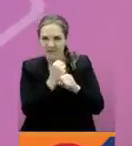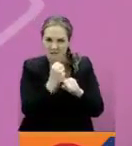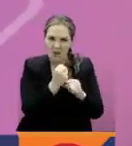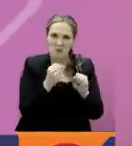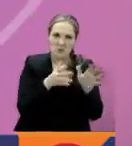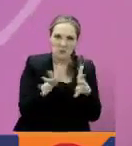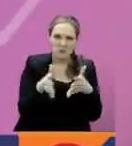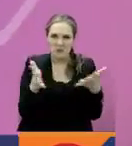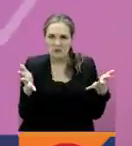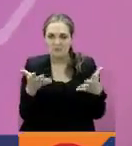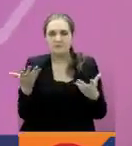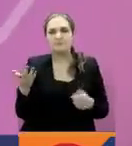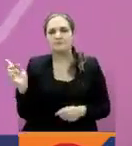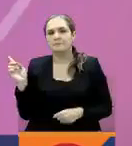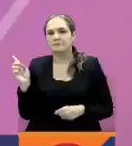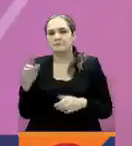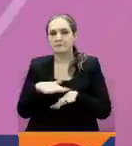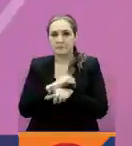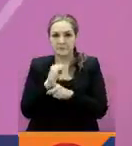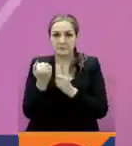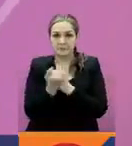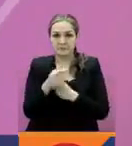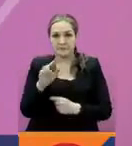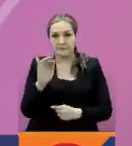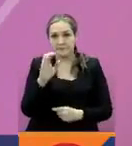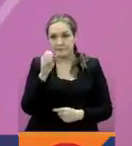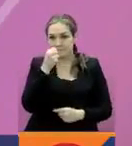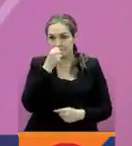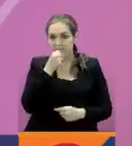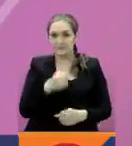nos encuentra en todas nuestras redes sociales como RTBC Noticias.